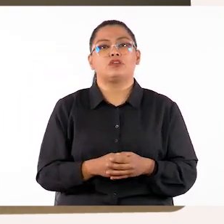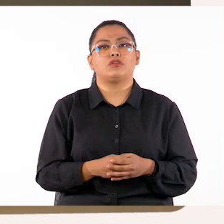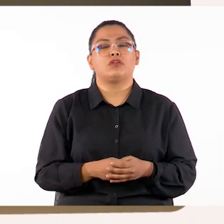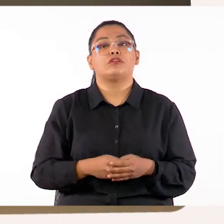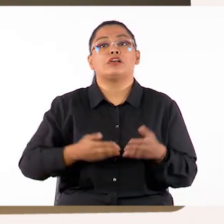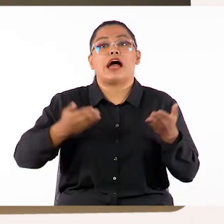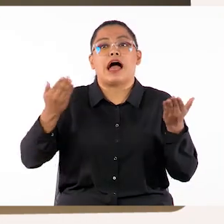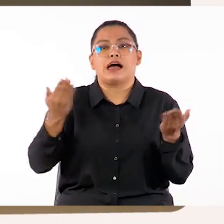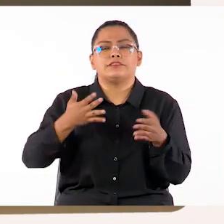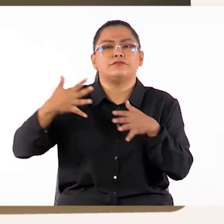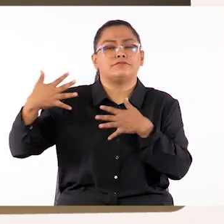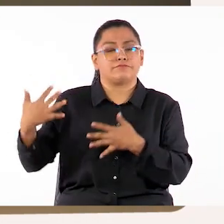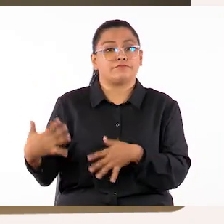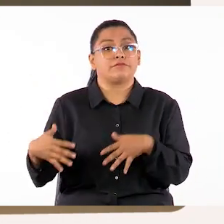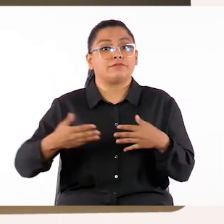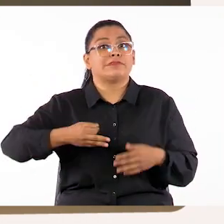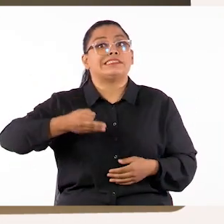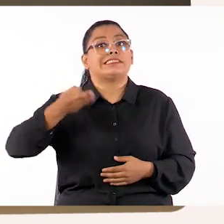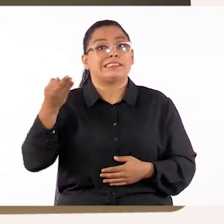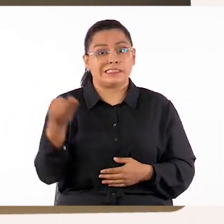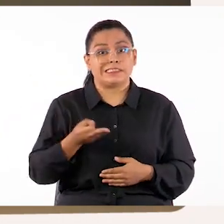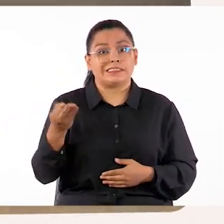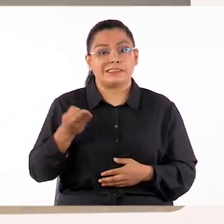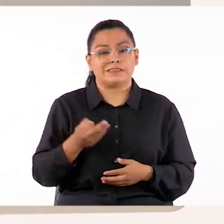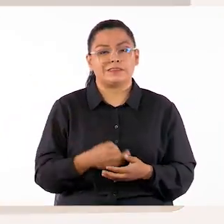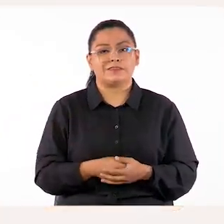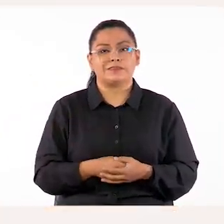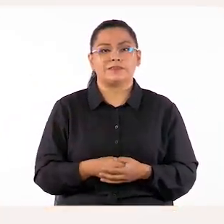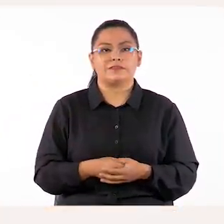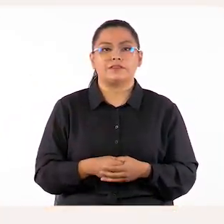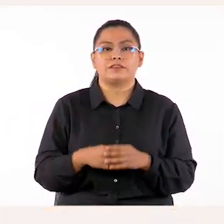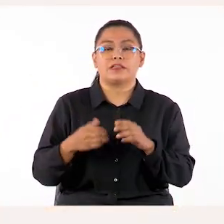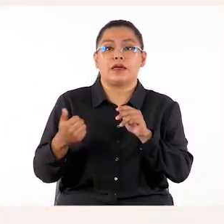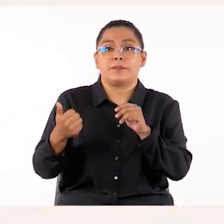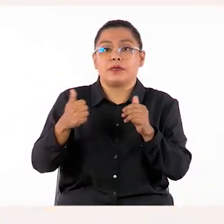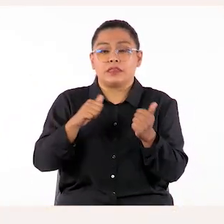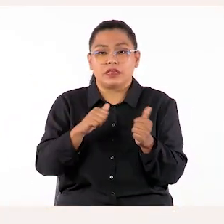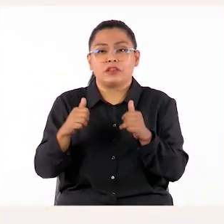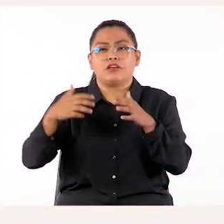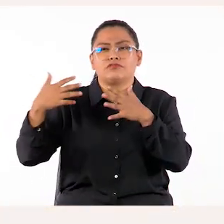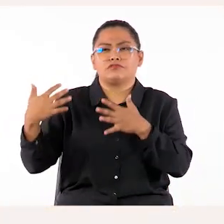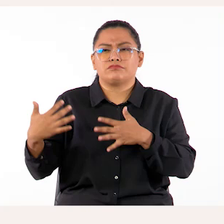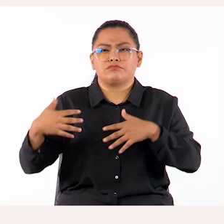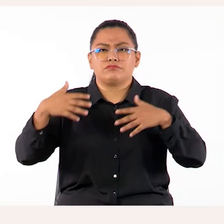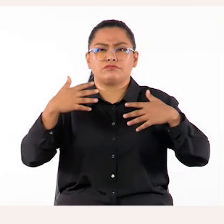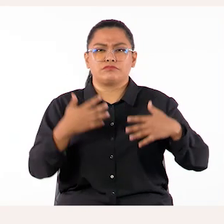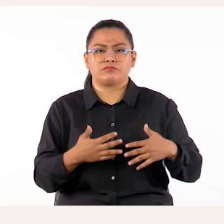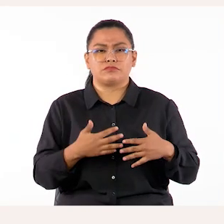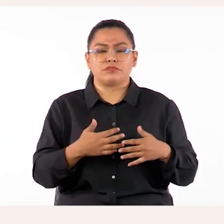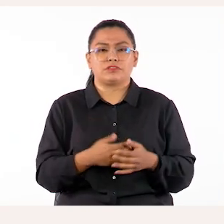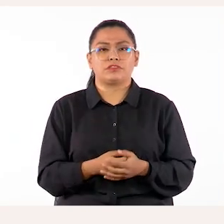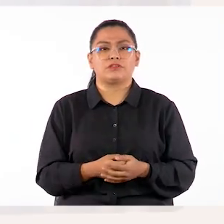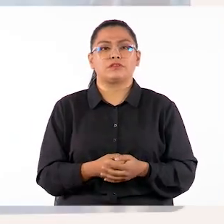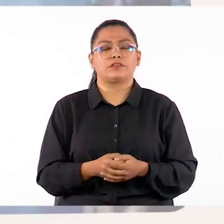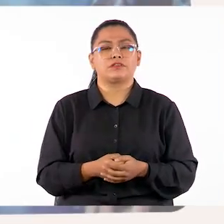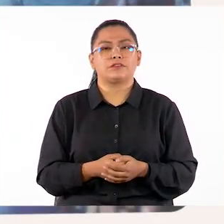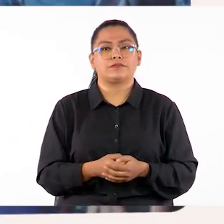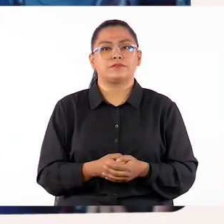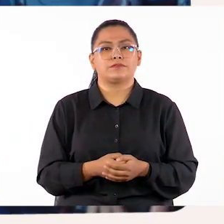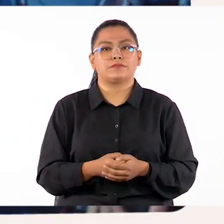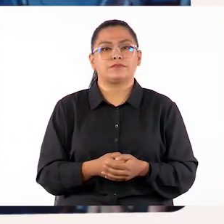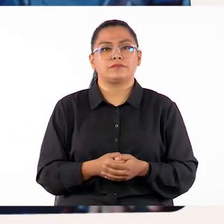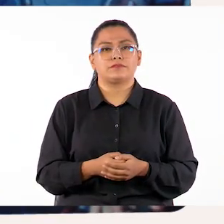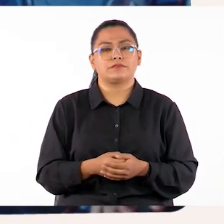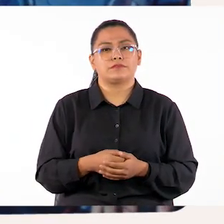realización de actividades. Según su etimología, actividad proviene de latín activitas, que